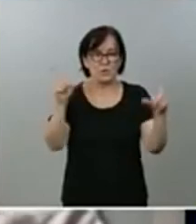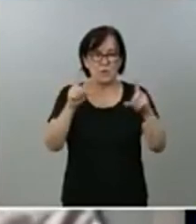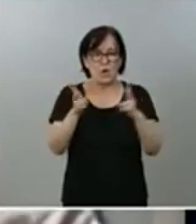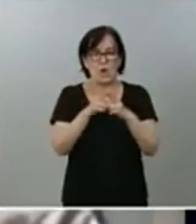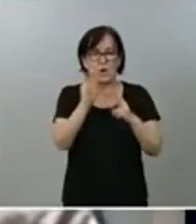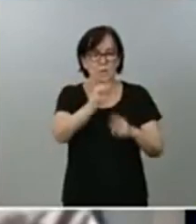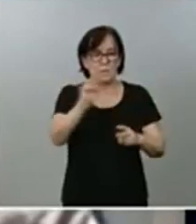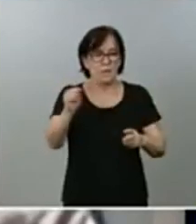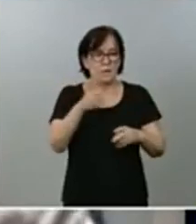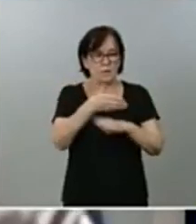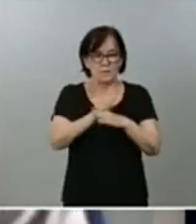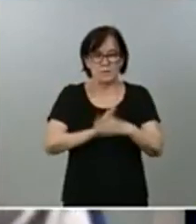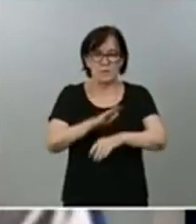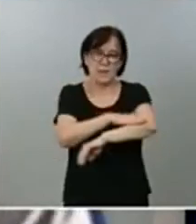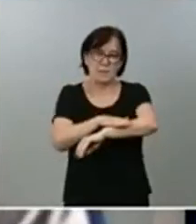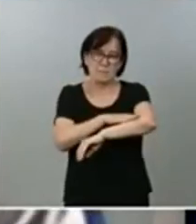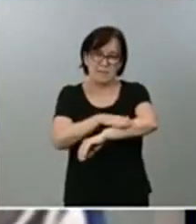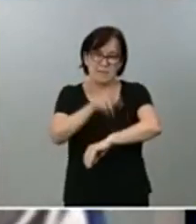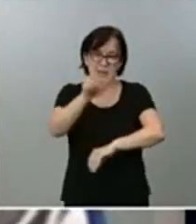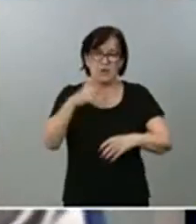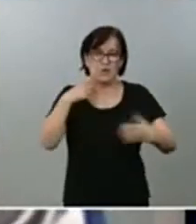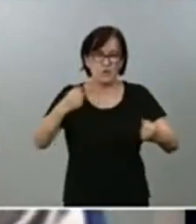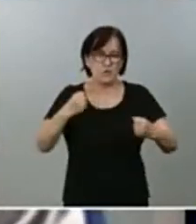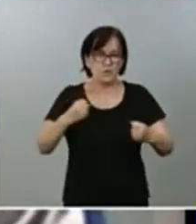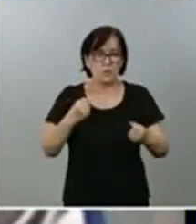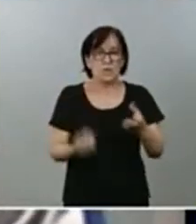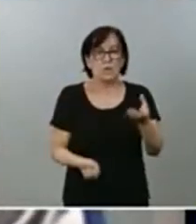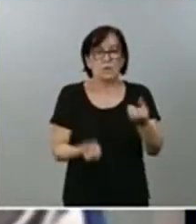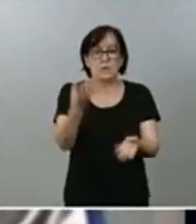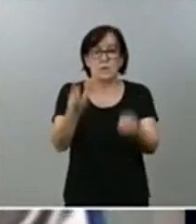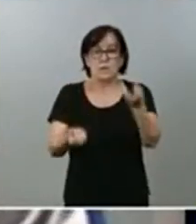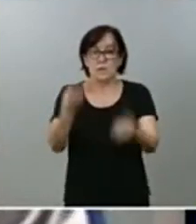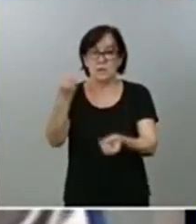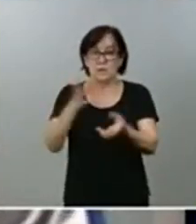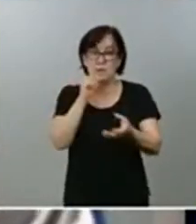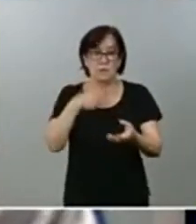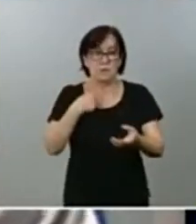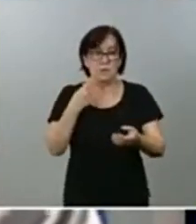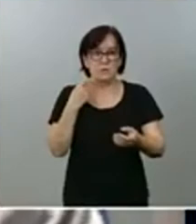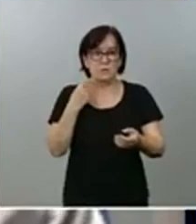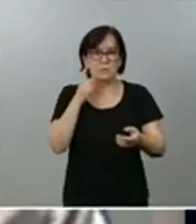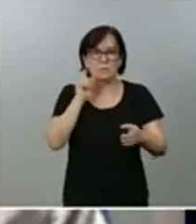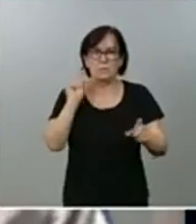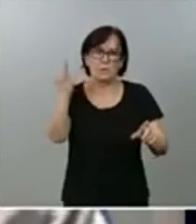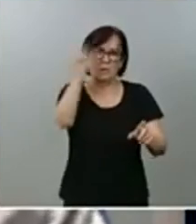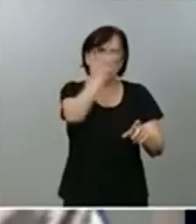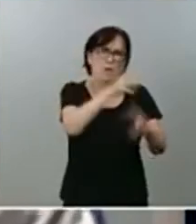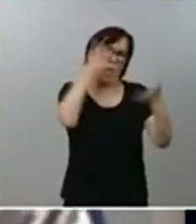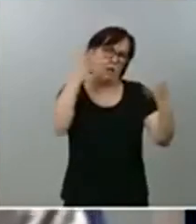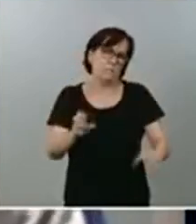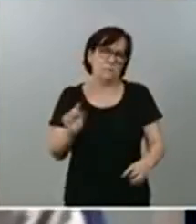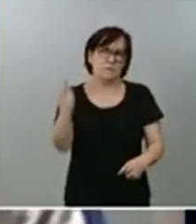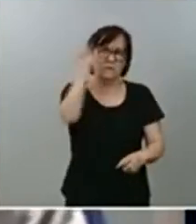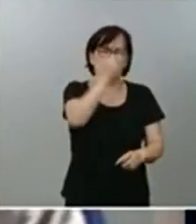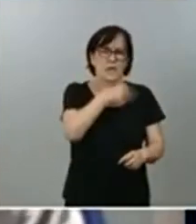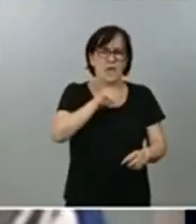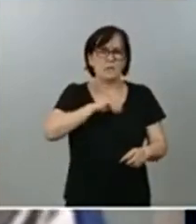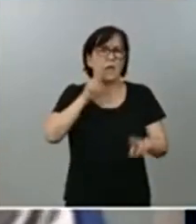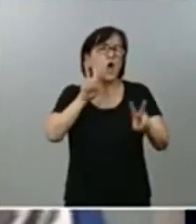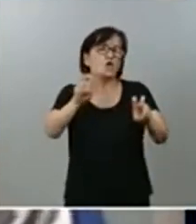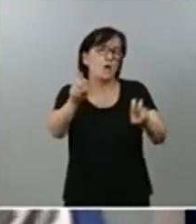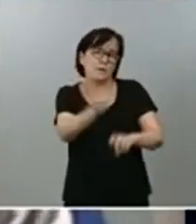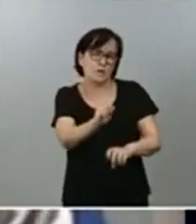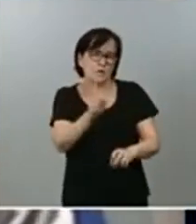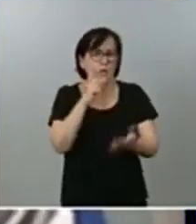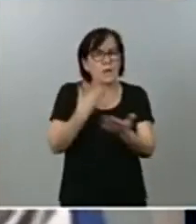parte al ministro Illa. Los rebrotes, los brotes están sucediendo por toda España. Esta vez no es algo novedoso. ¿Garantiza